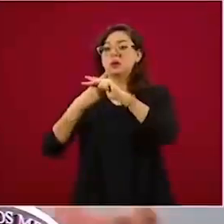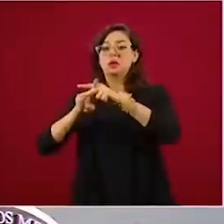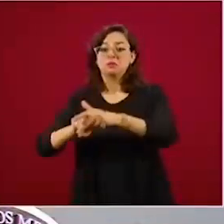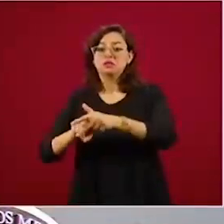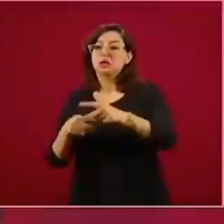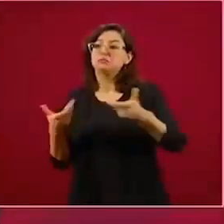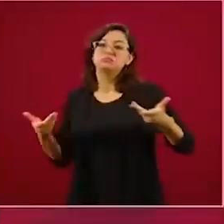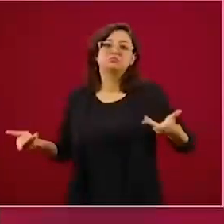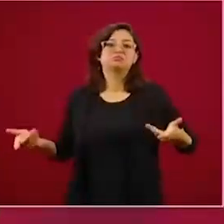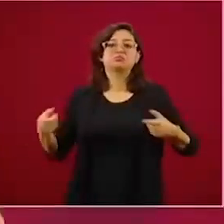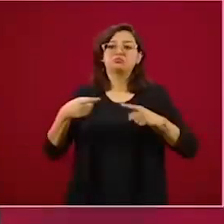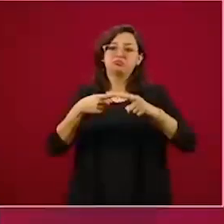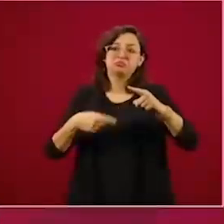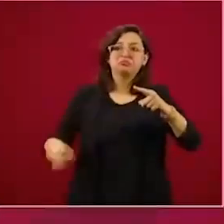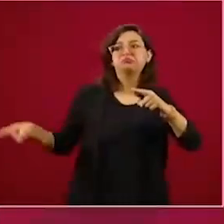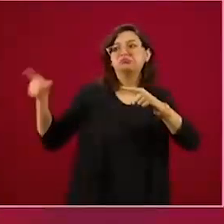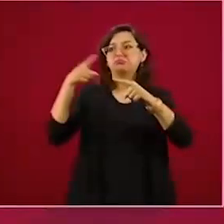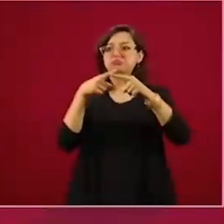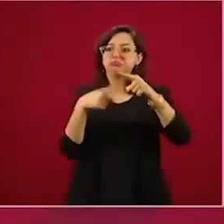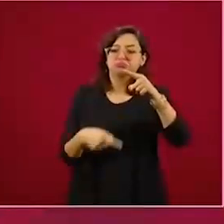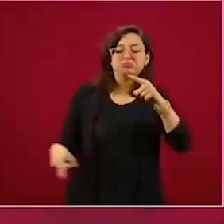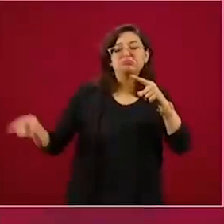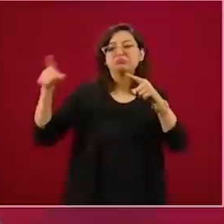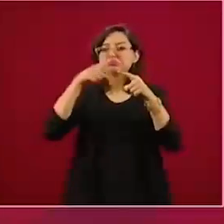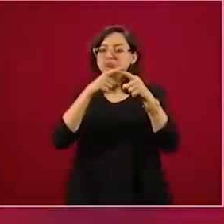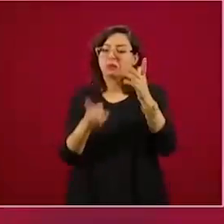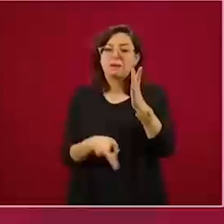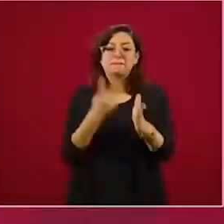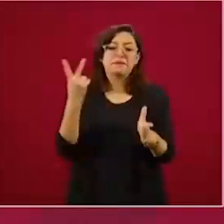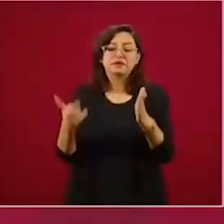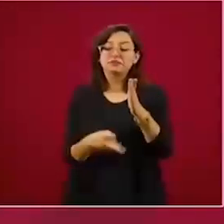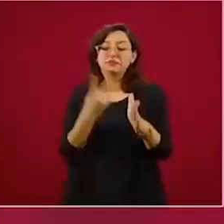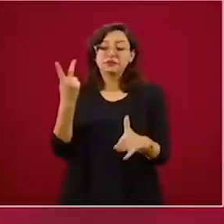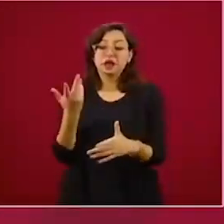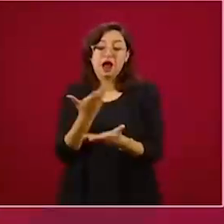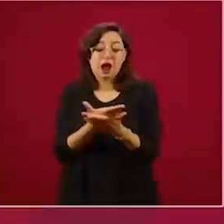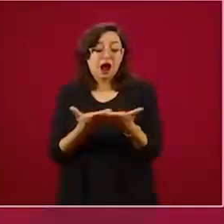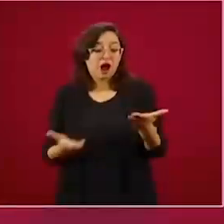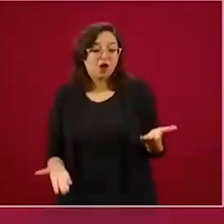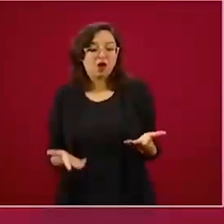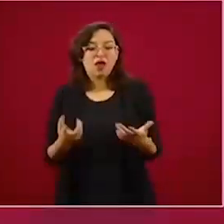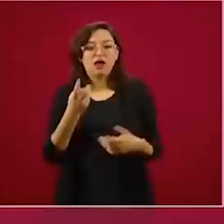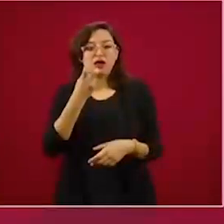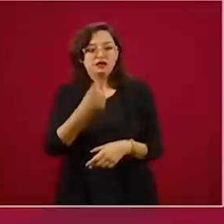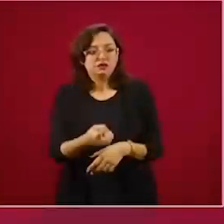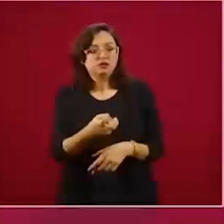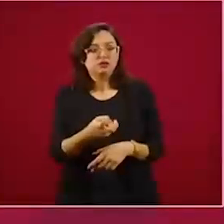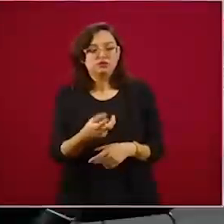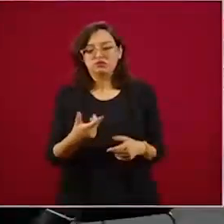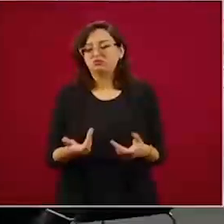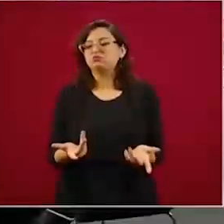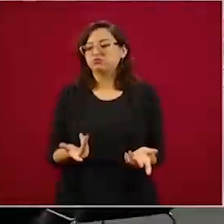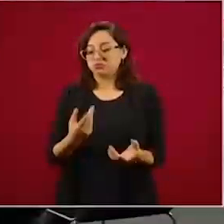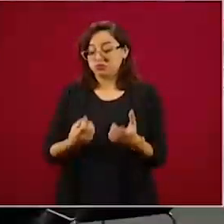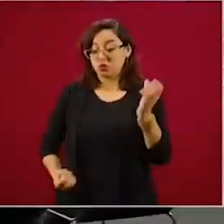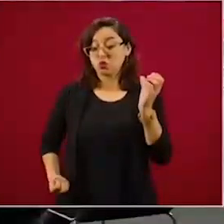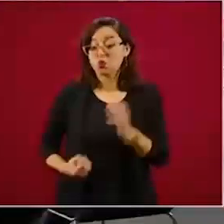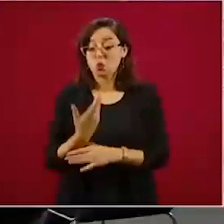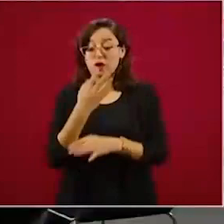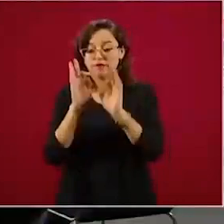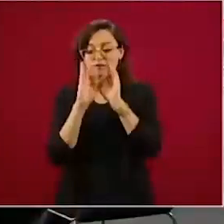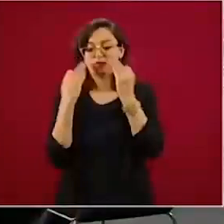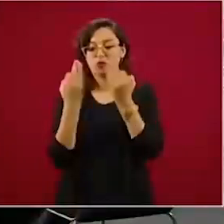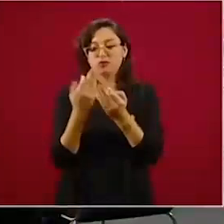reingreso. Por eso es nueva, porque tenemos que cambiar con respecto a lo que hacíamos antes de que empezara la